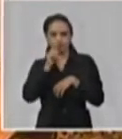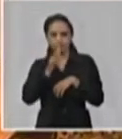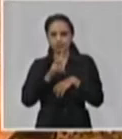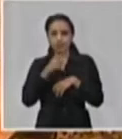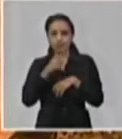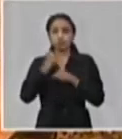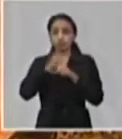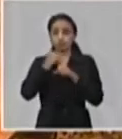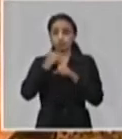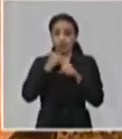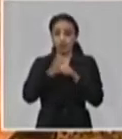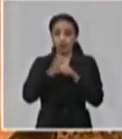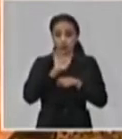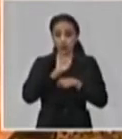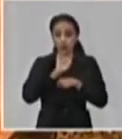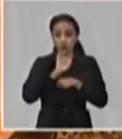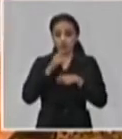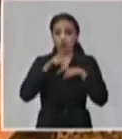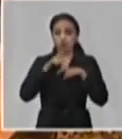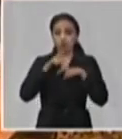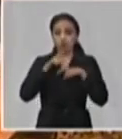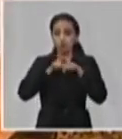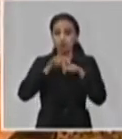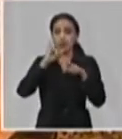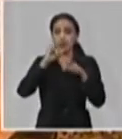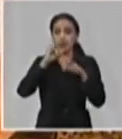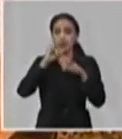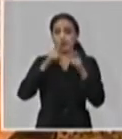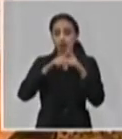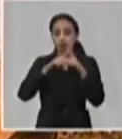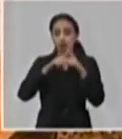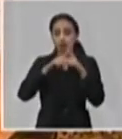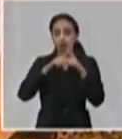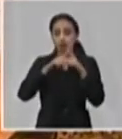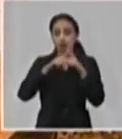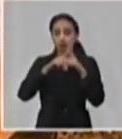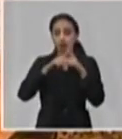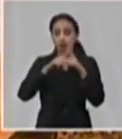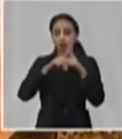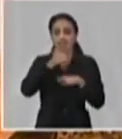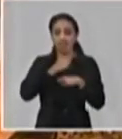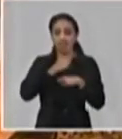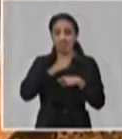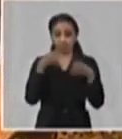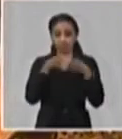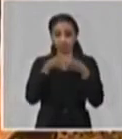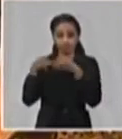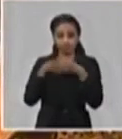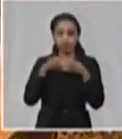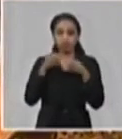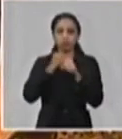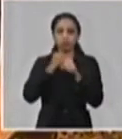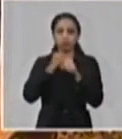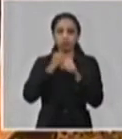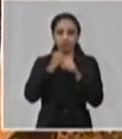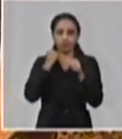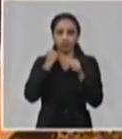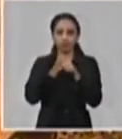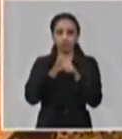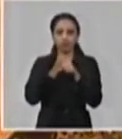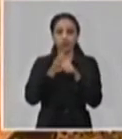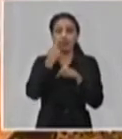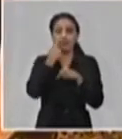Lo estamos trabajando de conjunto, IPK, nosotros y el CEA, que en caso de él se nos haría un